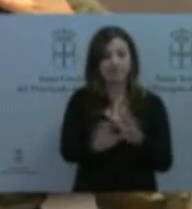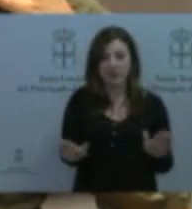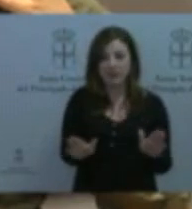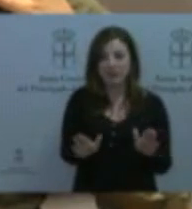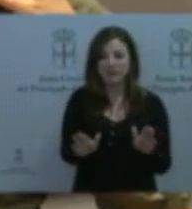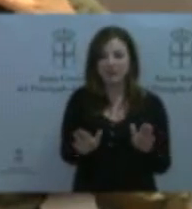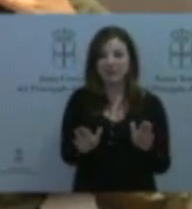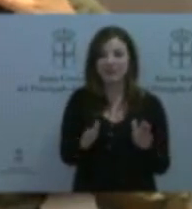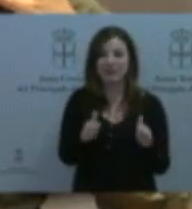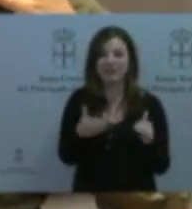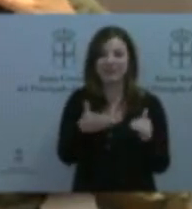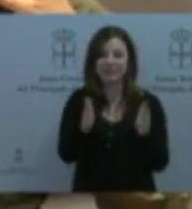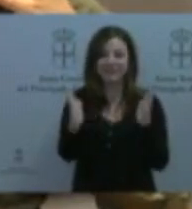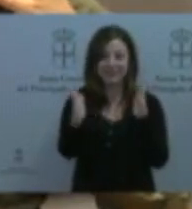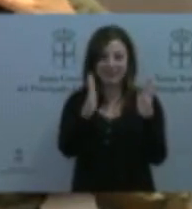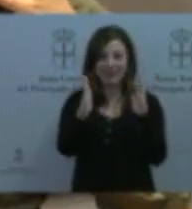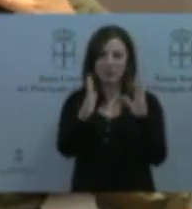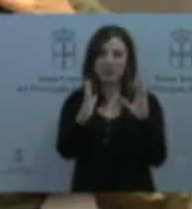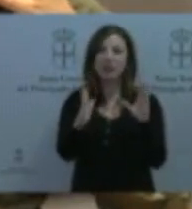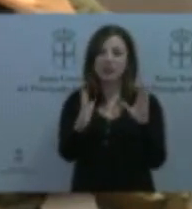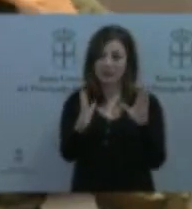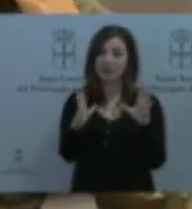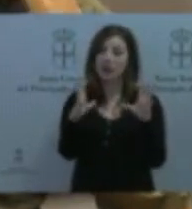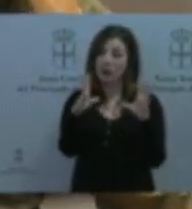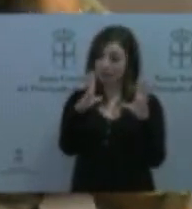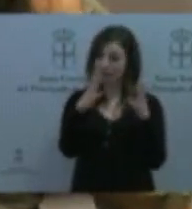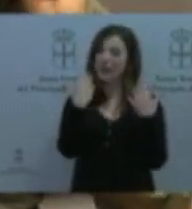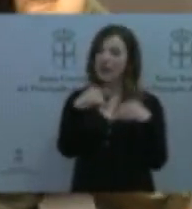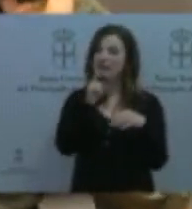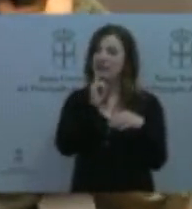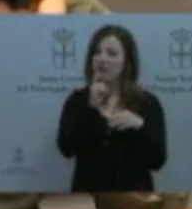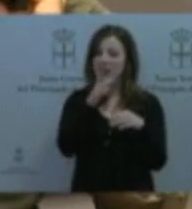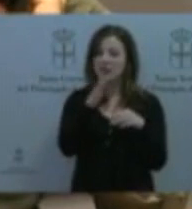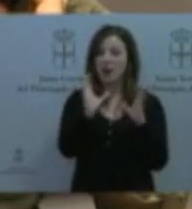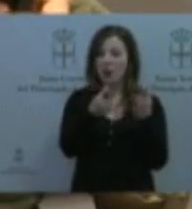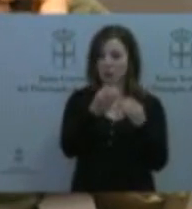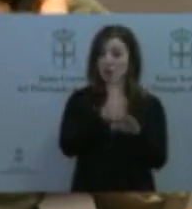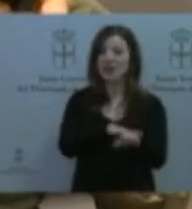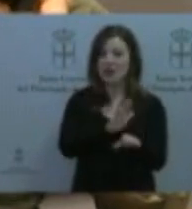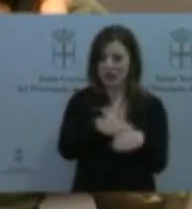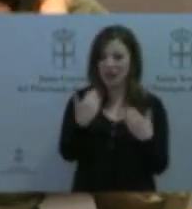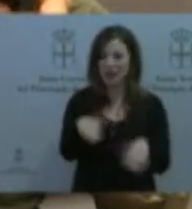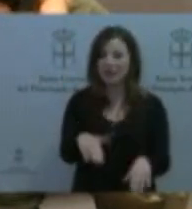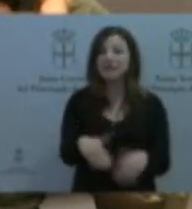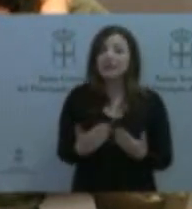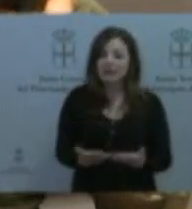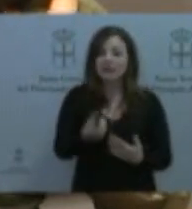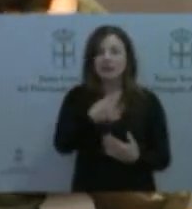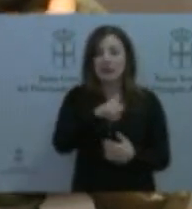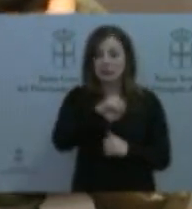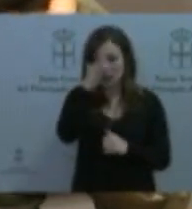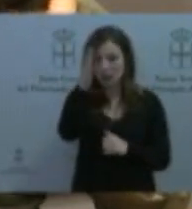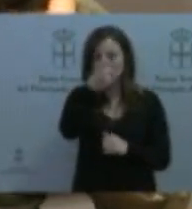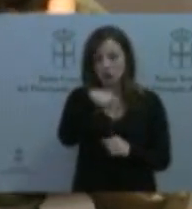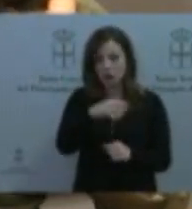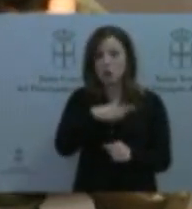izquierdas de distinto signo, espero que todos seamos capaces de estar a la altura para frenar una amenaza que por